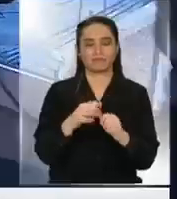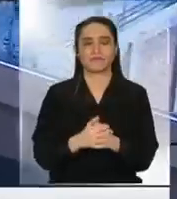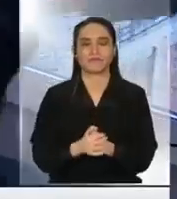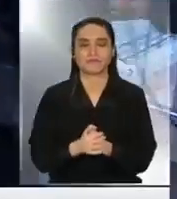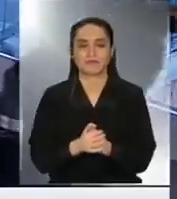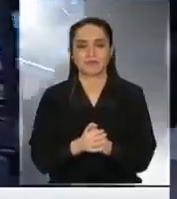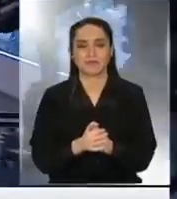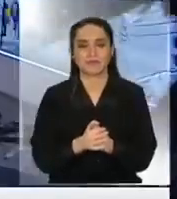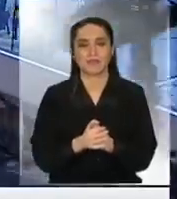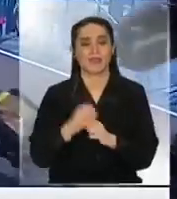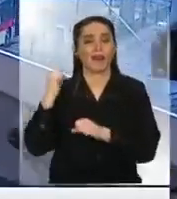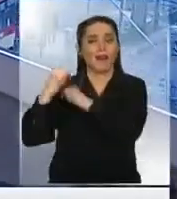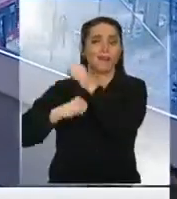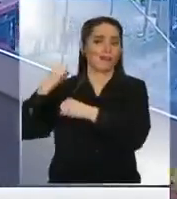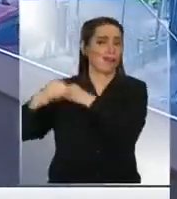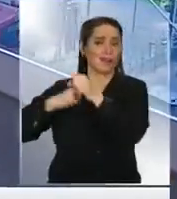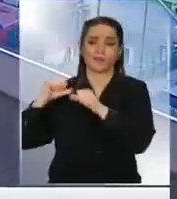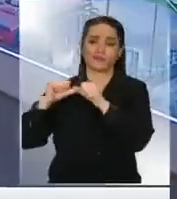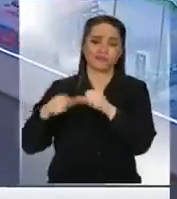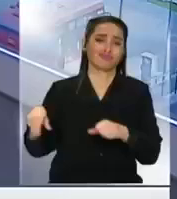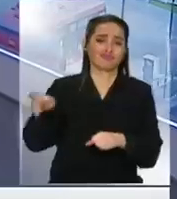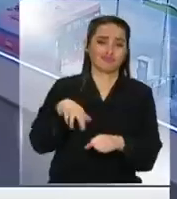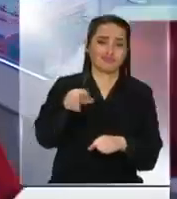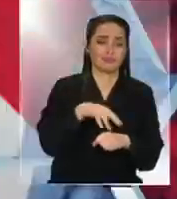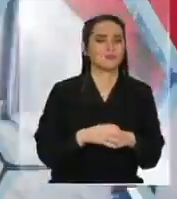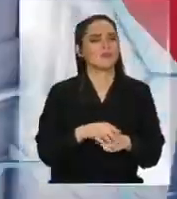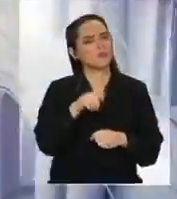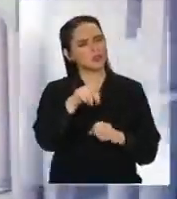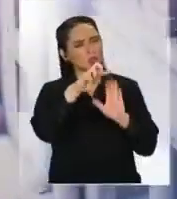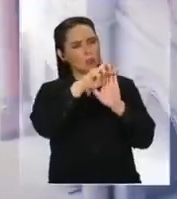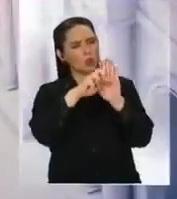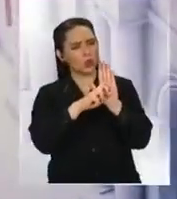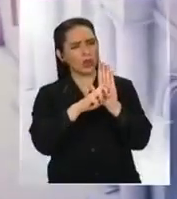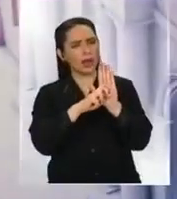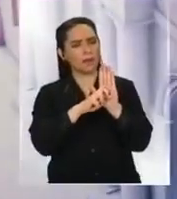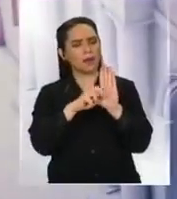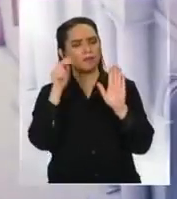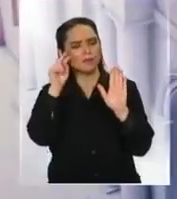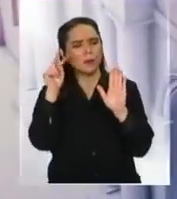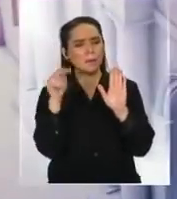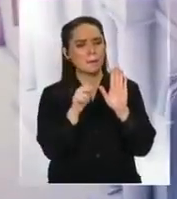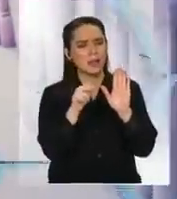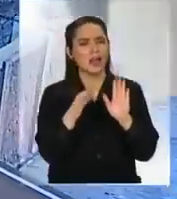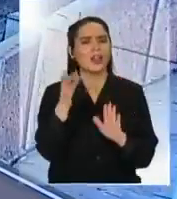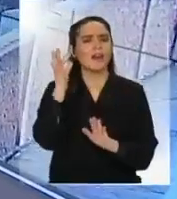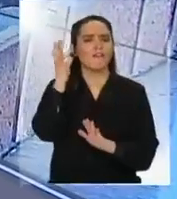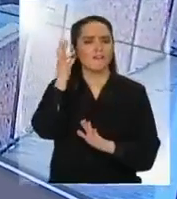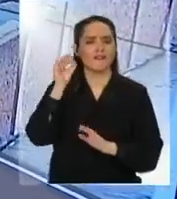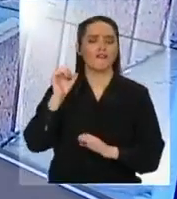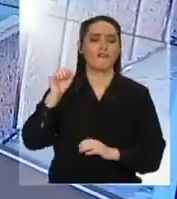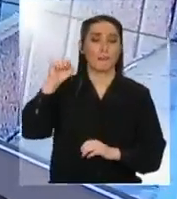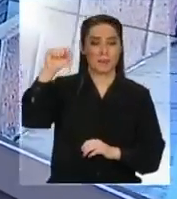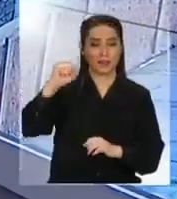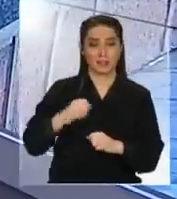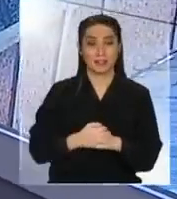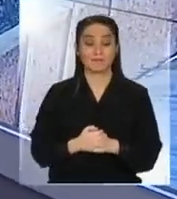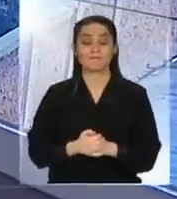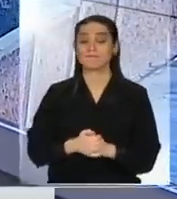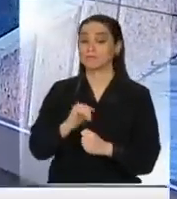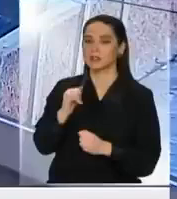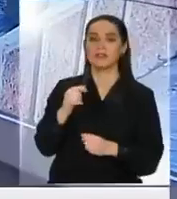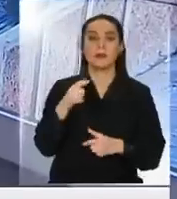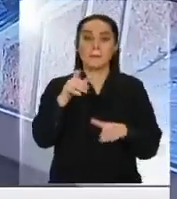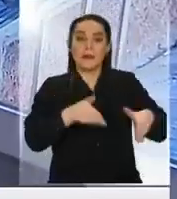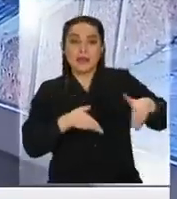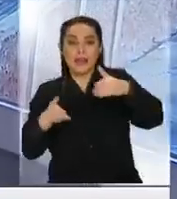desde muchos años. Ajá, por eso que tu programa también tiene una mirada muy feminista. Preguntas de la te lo voy a preguntar. Hay preguntas de la calle. ver quién está.